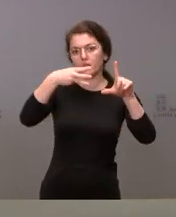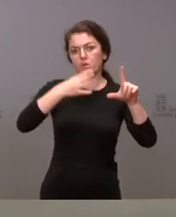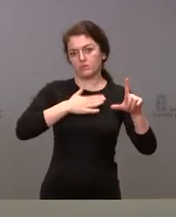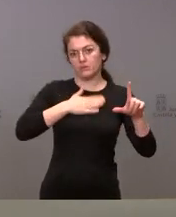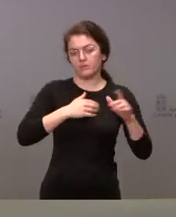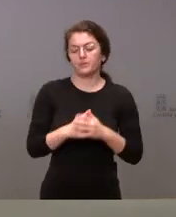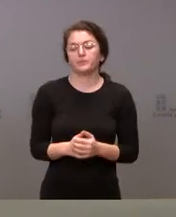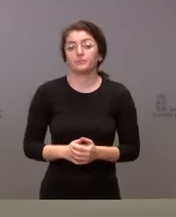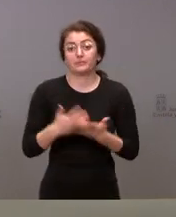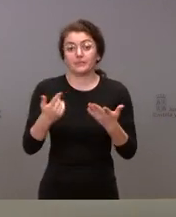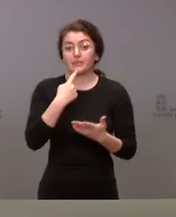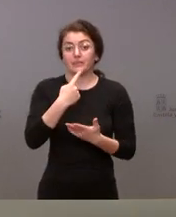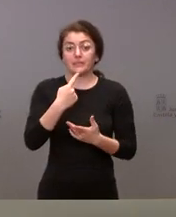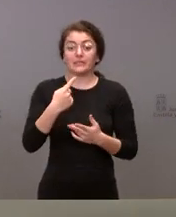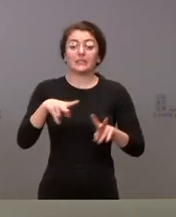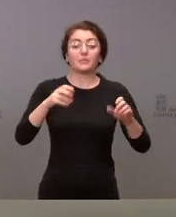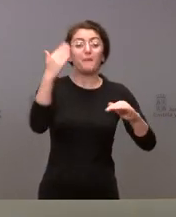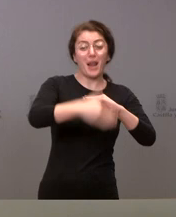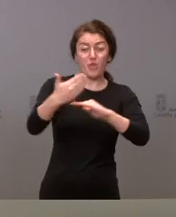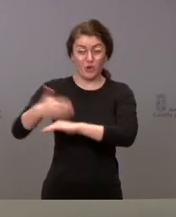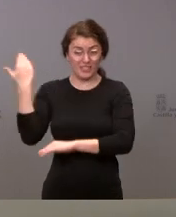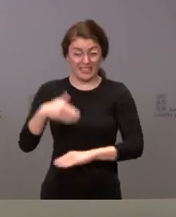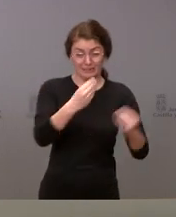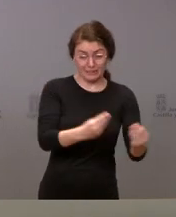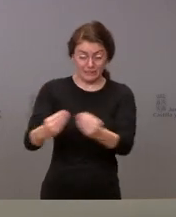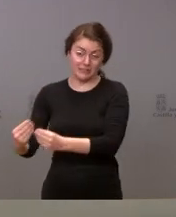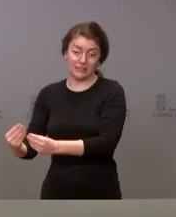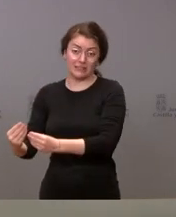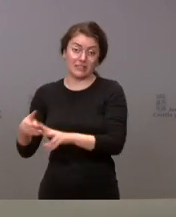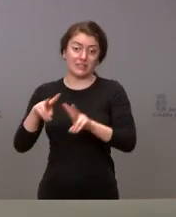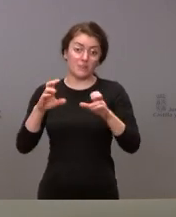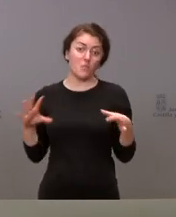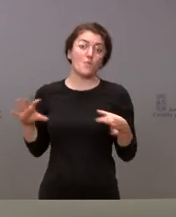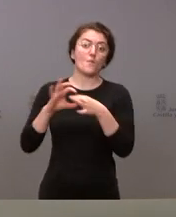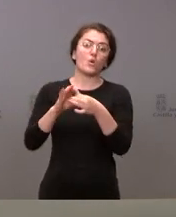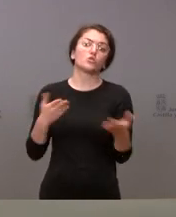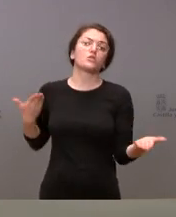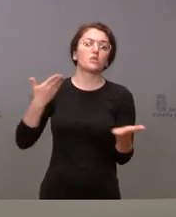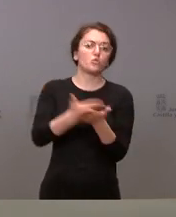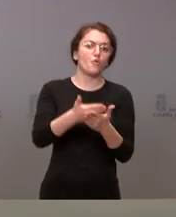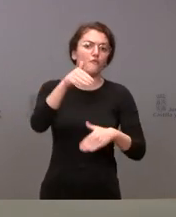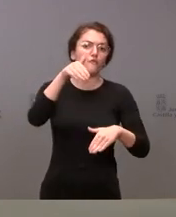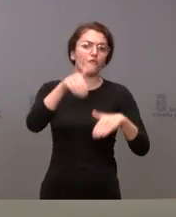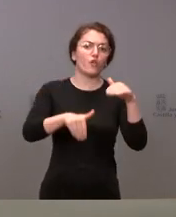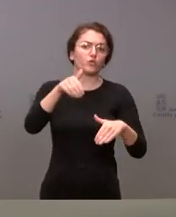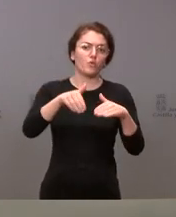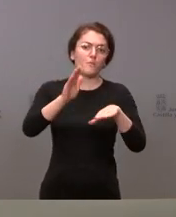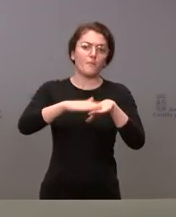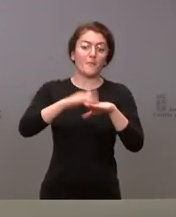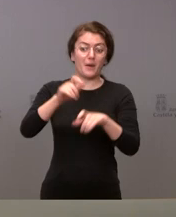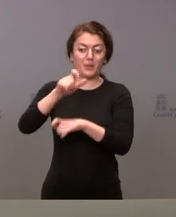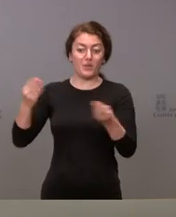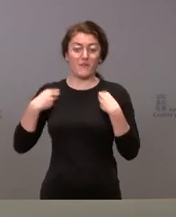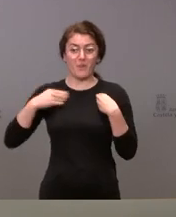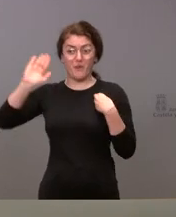Indicarles que, respecto a plazos finalizados en relación con la solicitud de votos de residentes en el extranjero, de